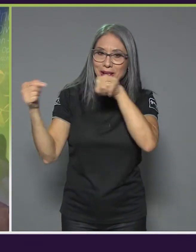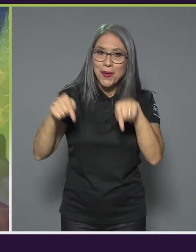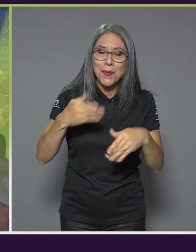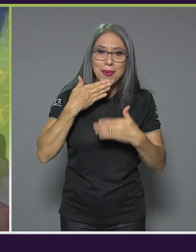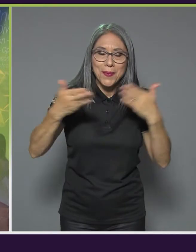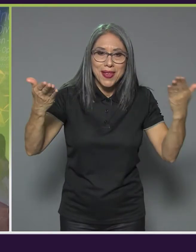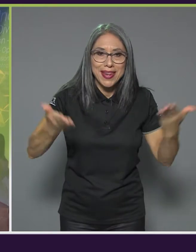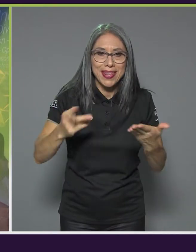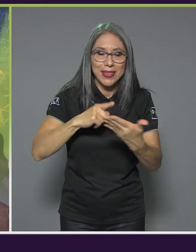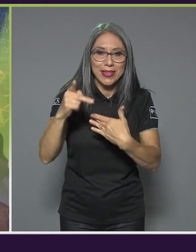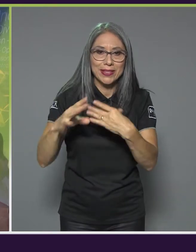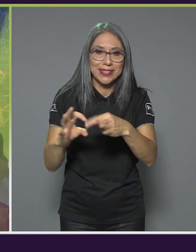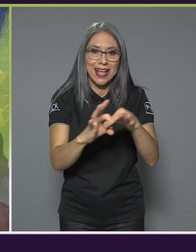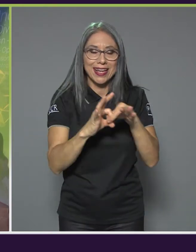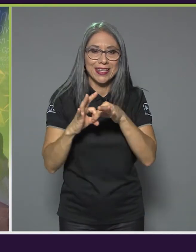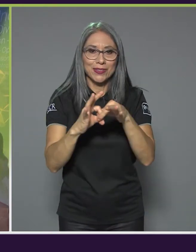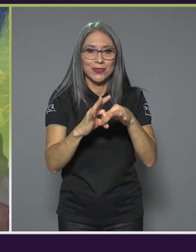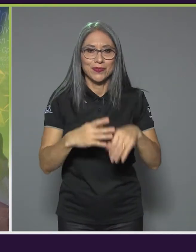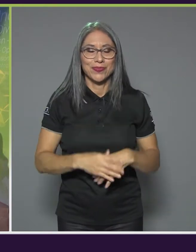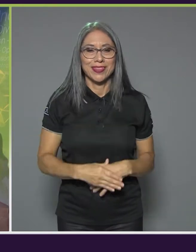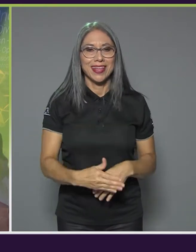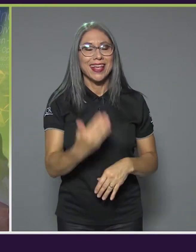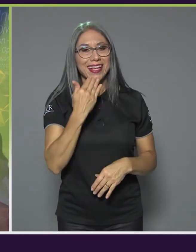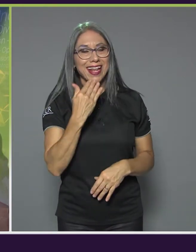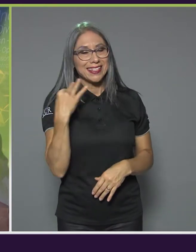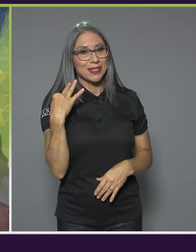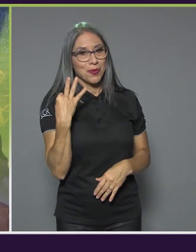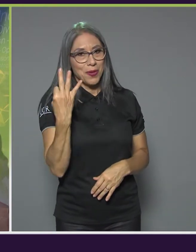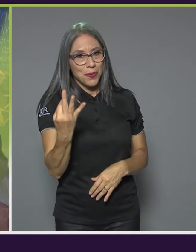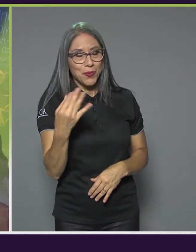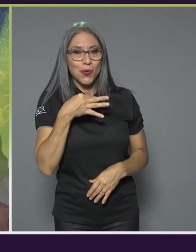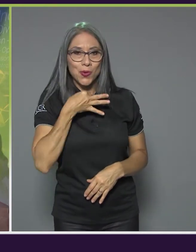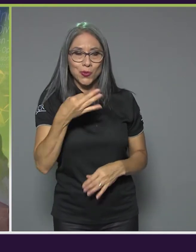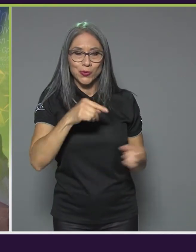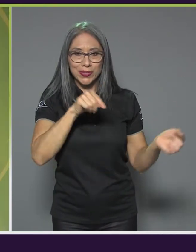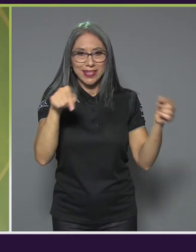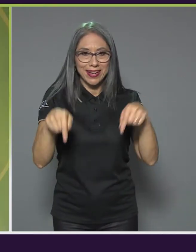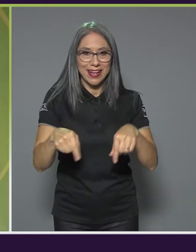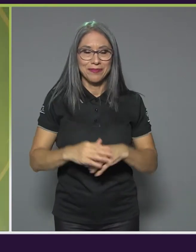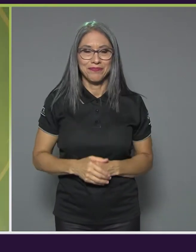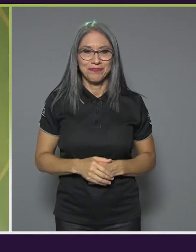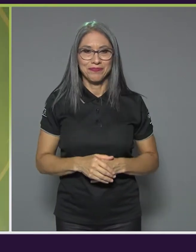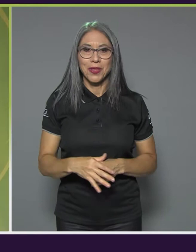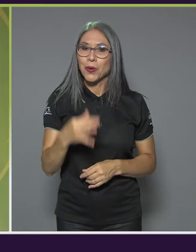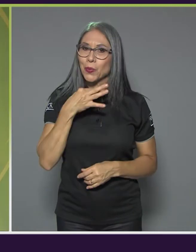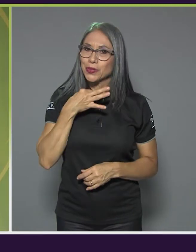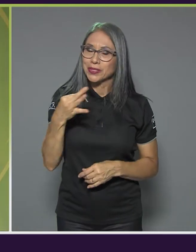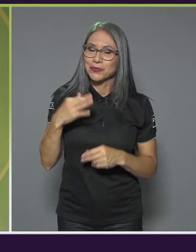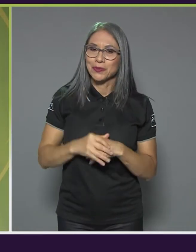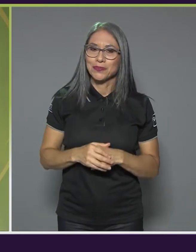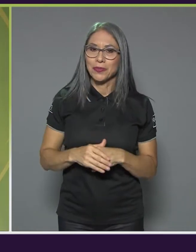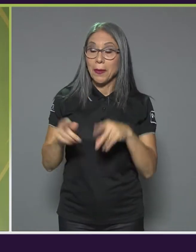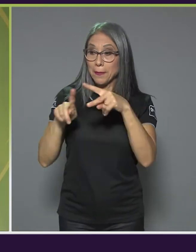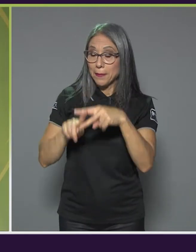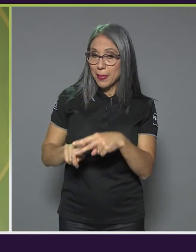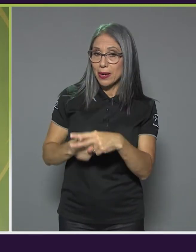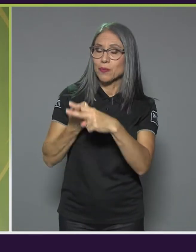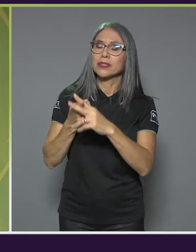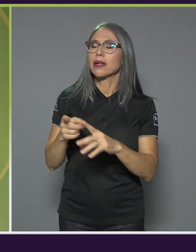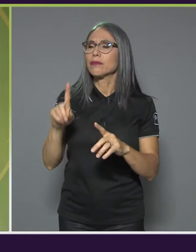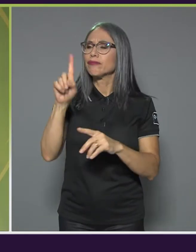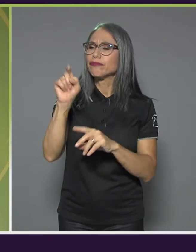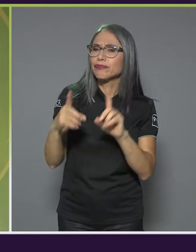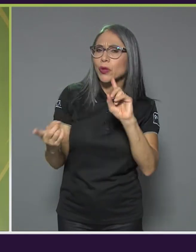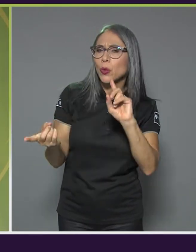bienvenidos a Nexus. Muchas gracias por la invitación, es un gusto estar acá. Con muchísimo gusto. Para comenzar Alejandro, ¿cuáles son